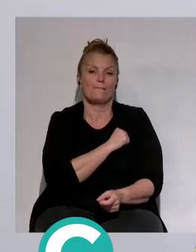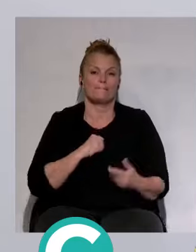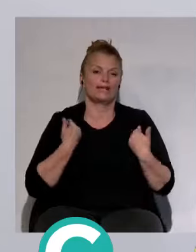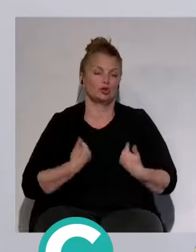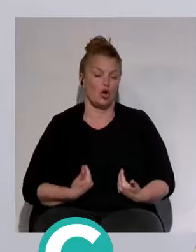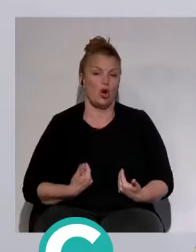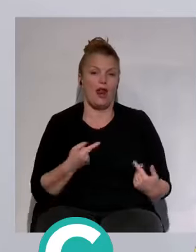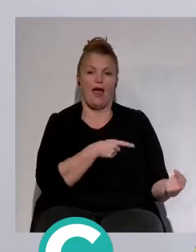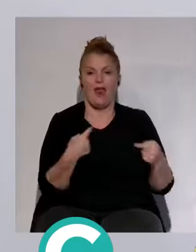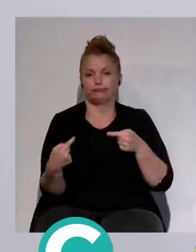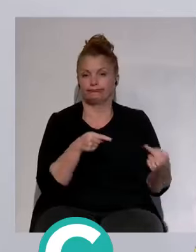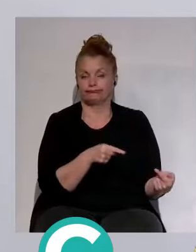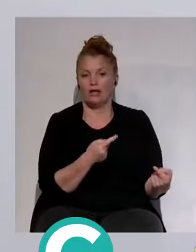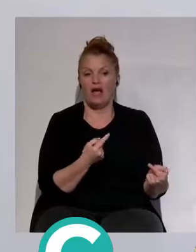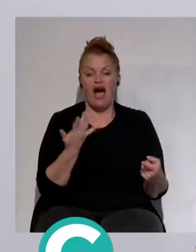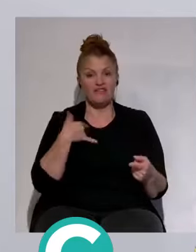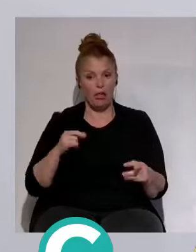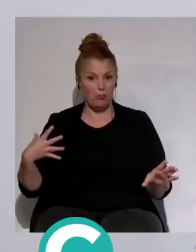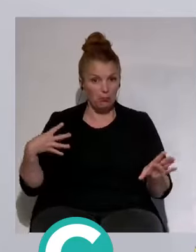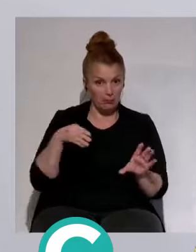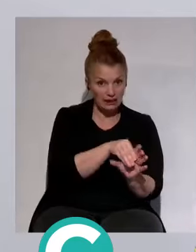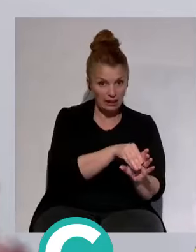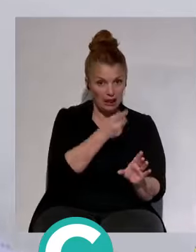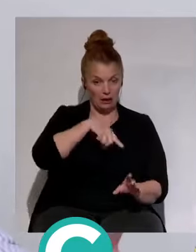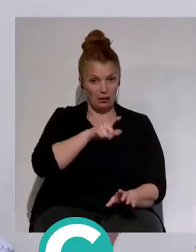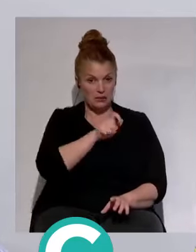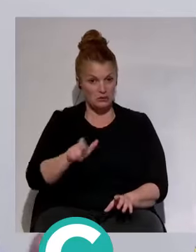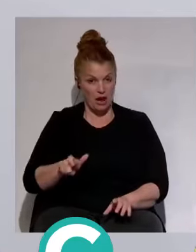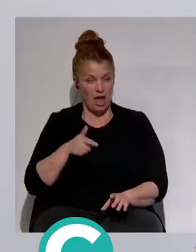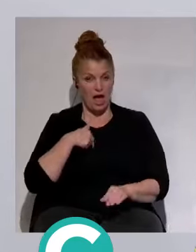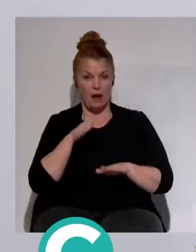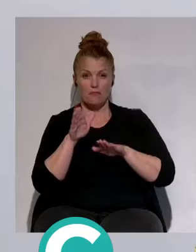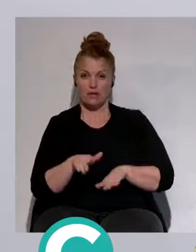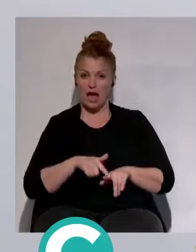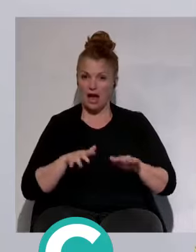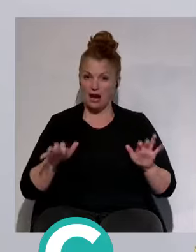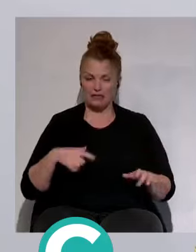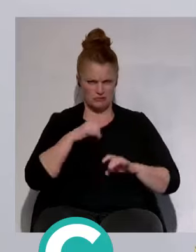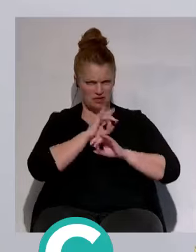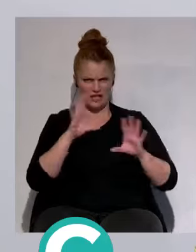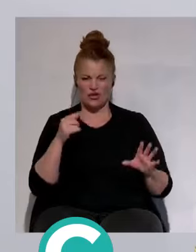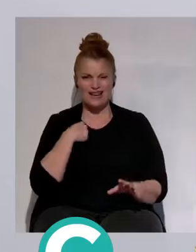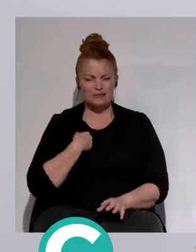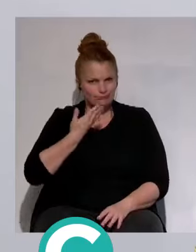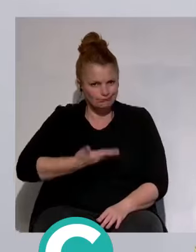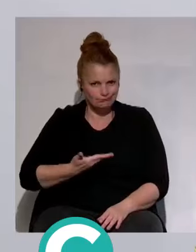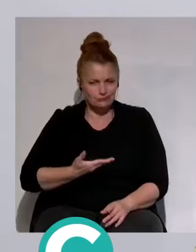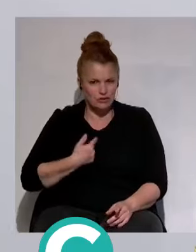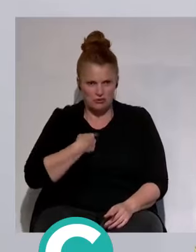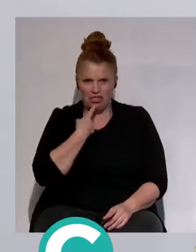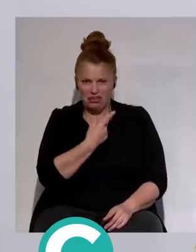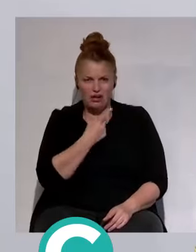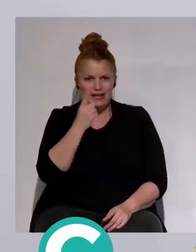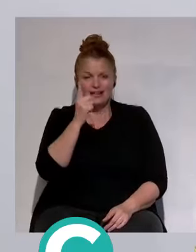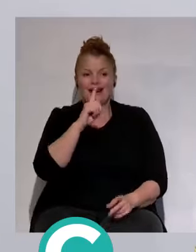personal en la que nos meten a los cadistas. Claro. Y yo lo tengo súper claro. que me interesa cero las peleas